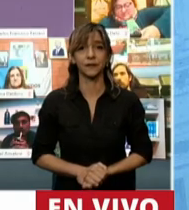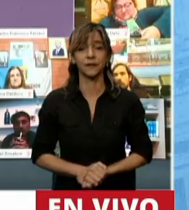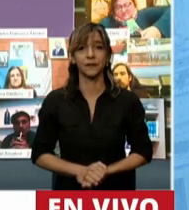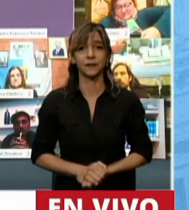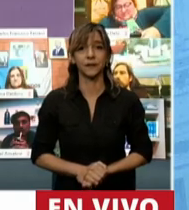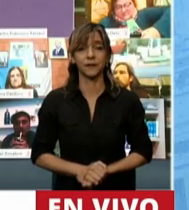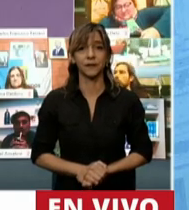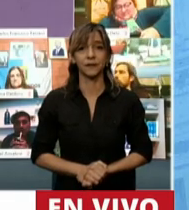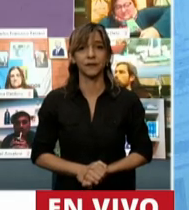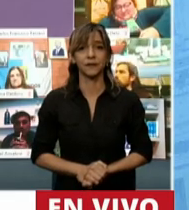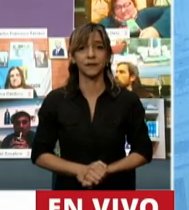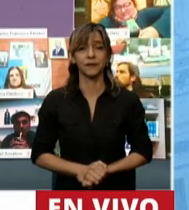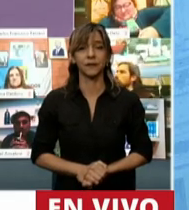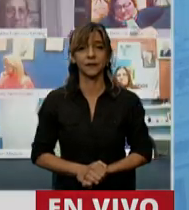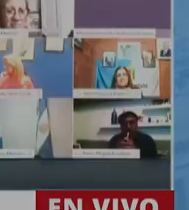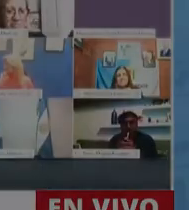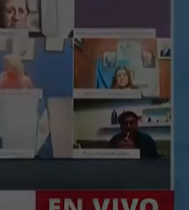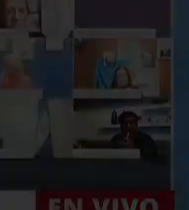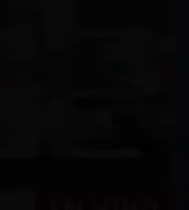Gracias, diputado José Luis Ramón.